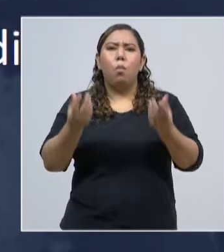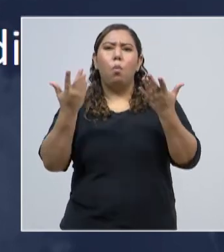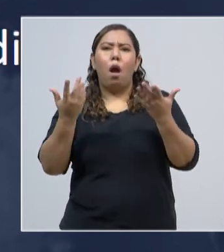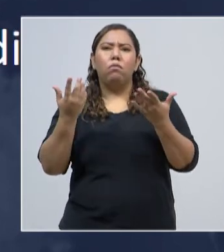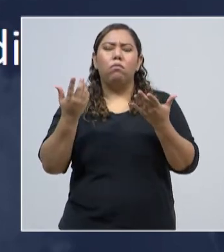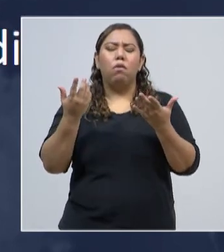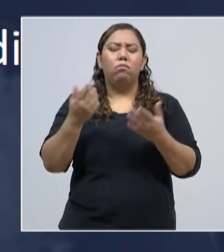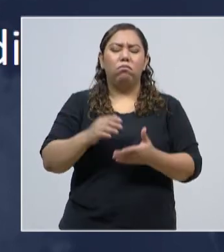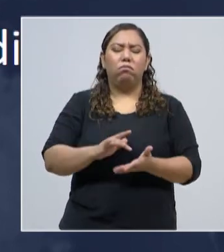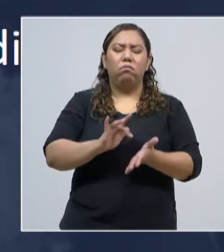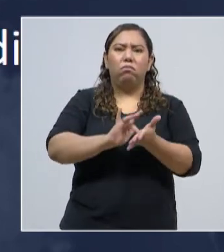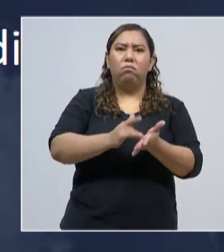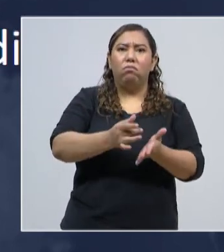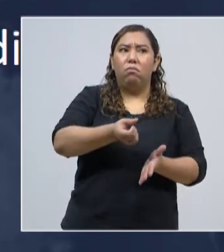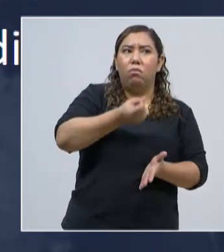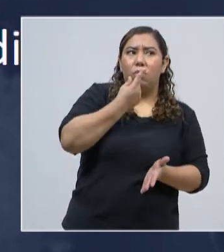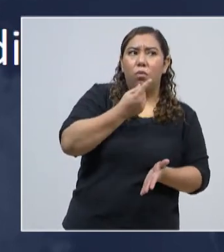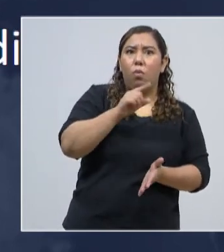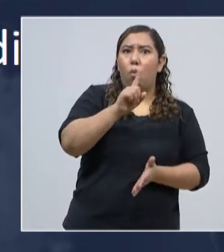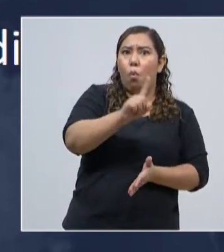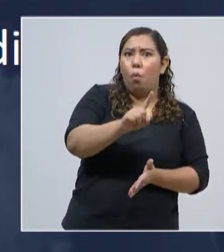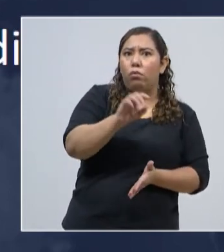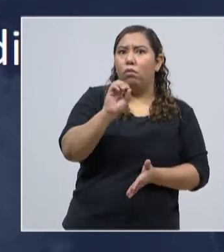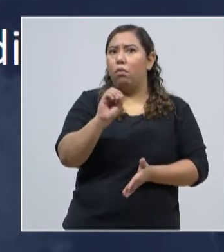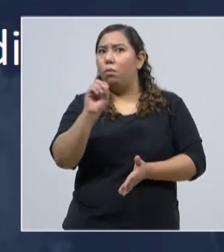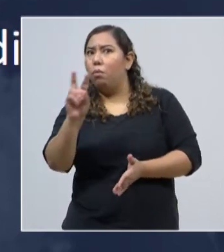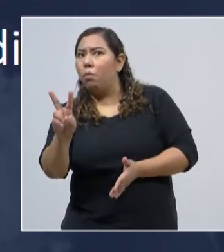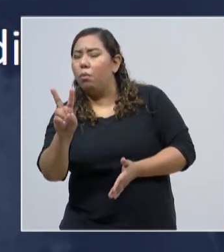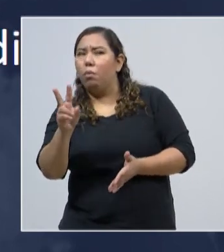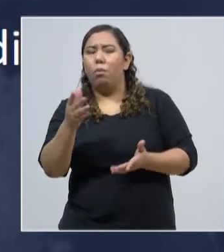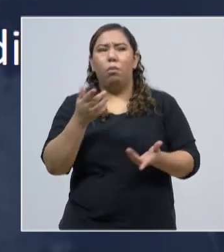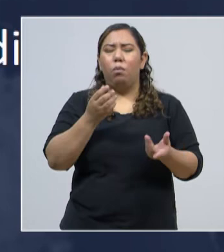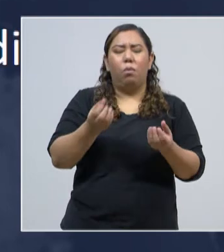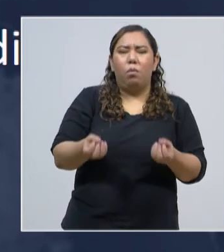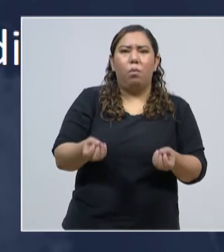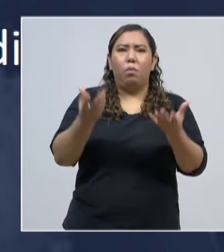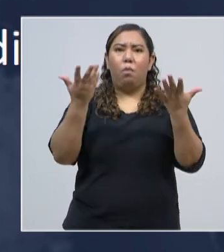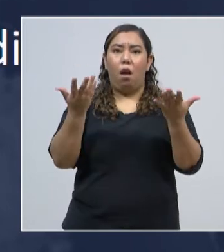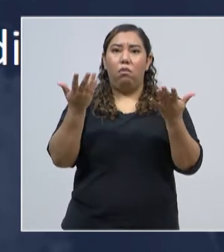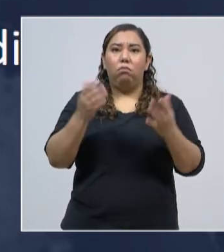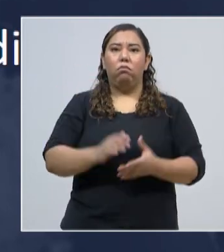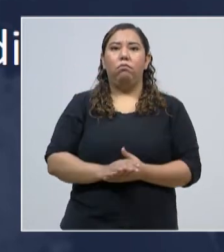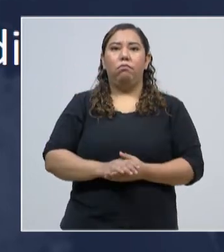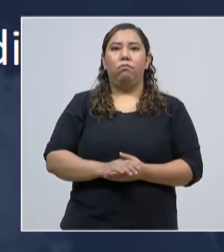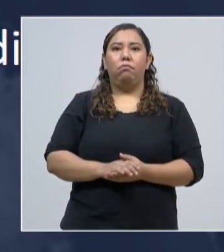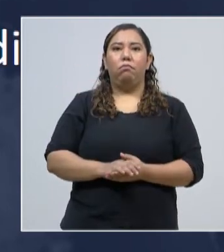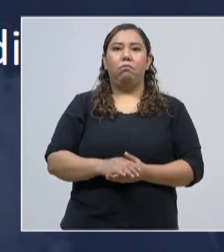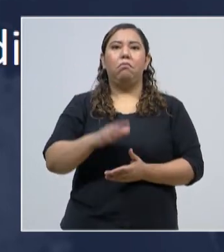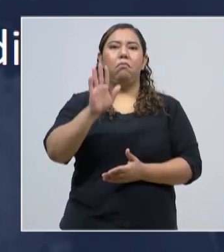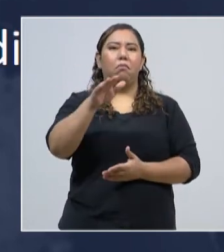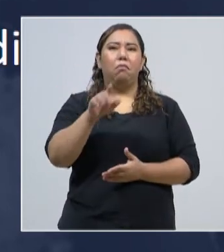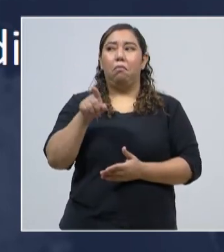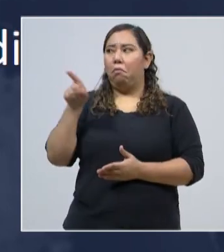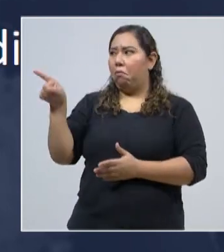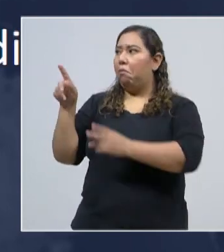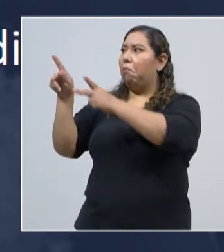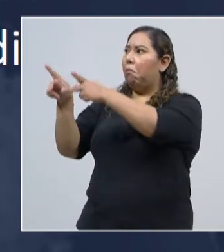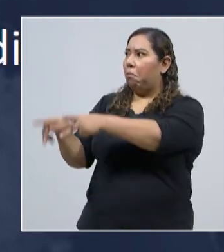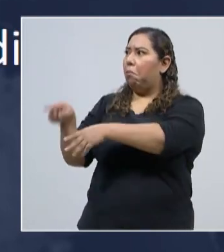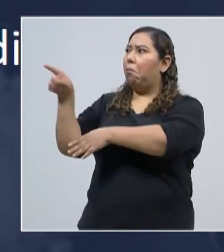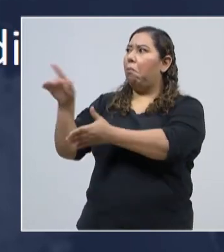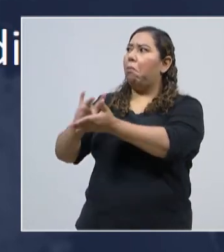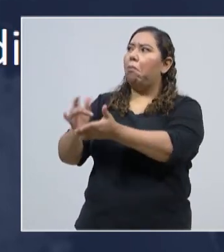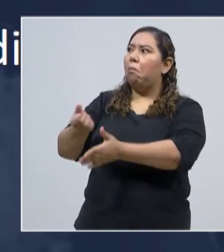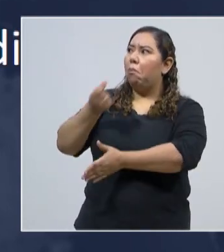Puede agravar otras enfermedades o el medicamento que usted cree porque le cayó bien a la vecina, le cayó bien al familiar